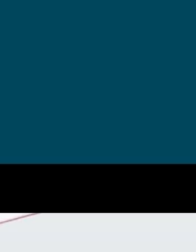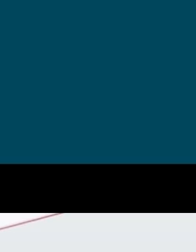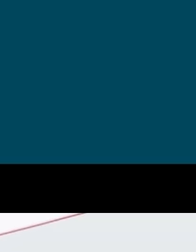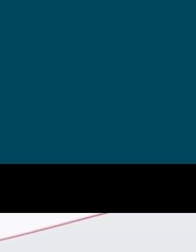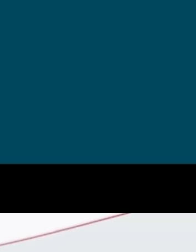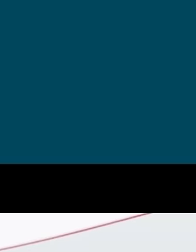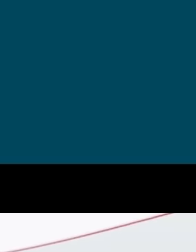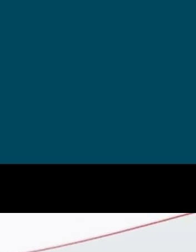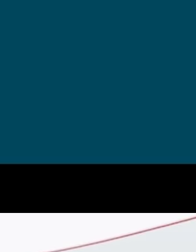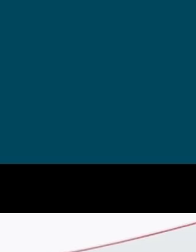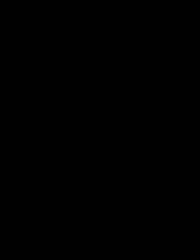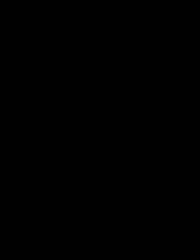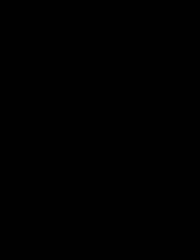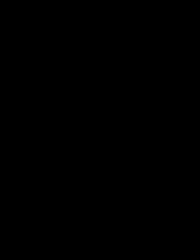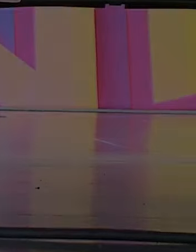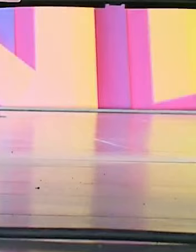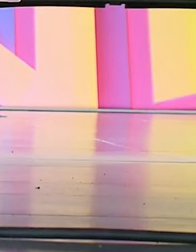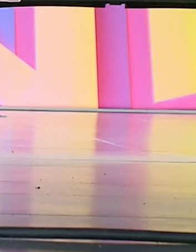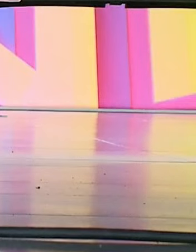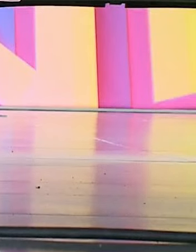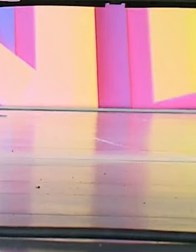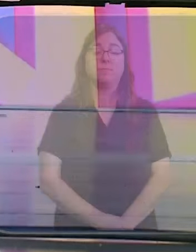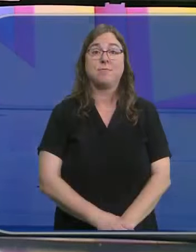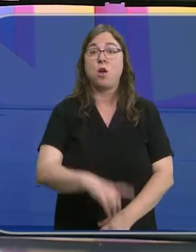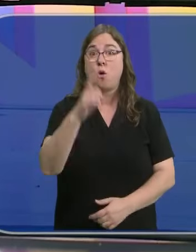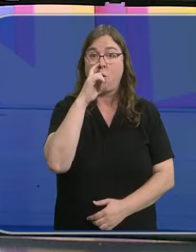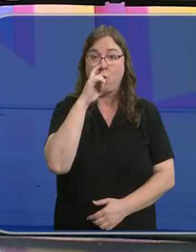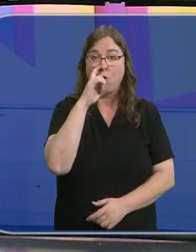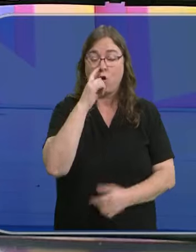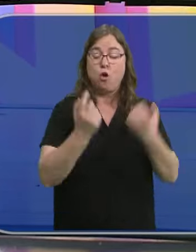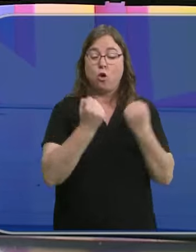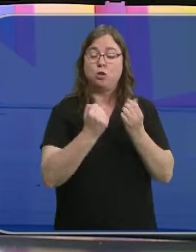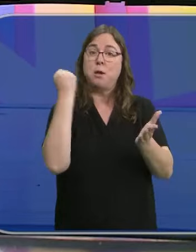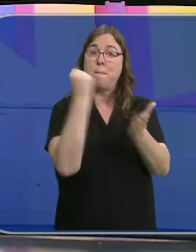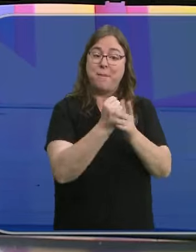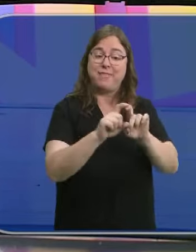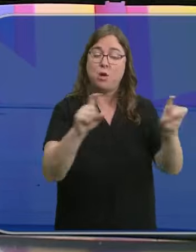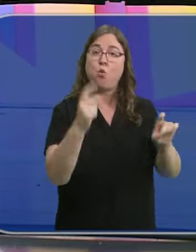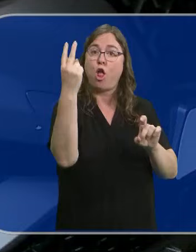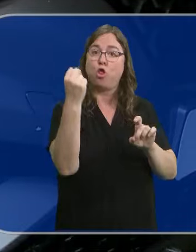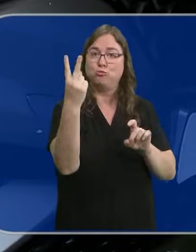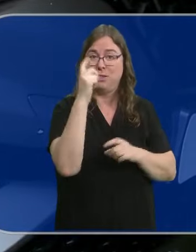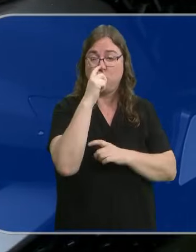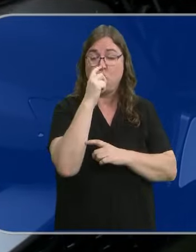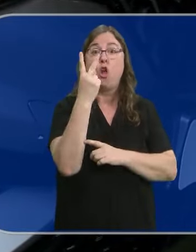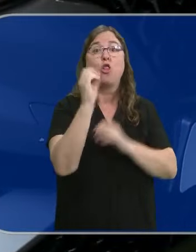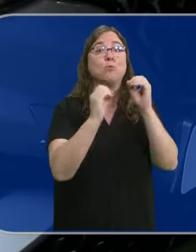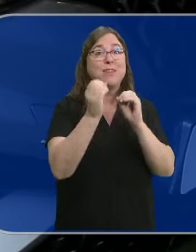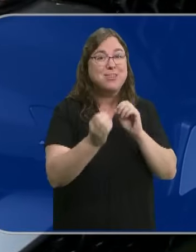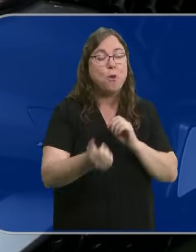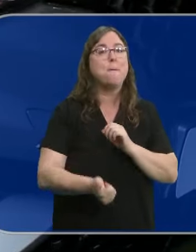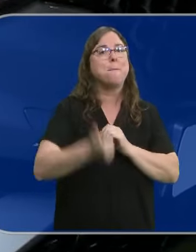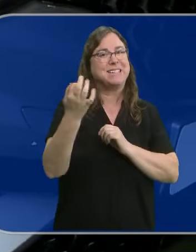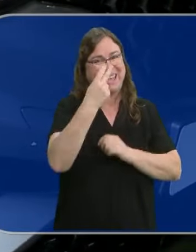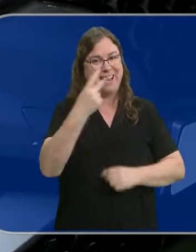y la vida se abre. En junio se matricularon 2.000 vehículos en Castilla y León. un 2% más que el